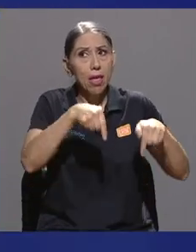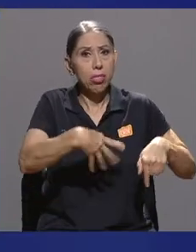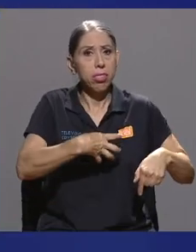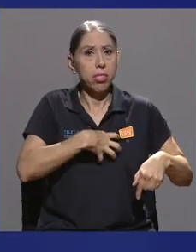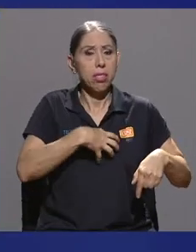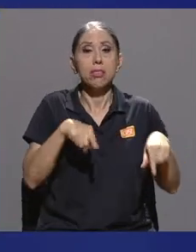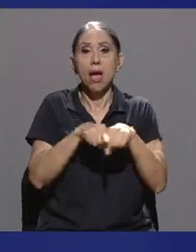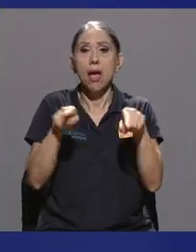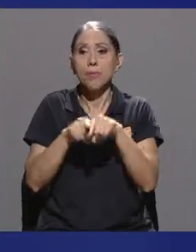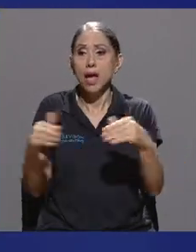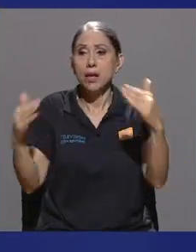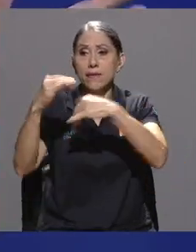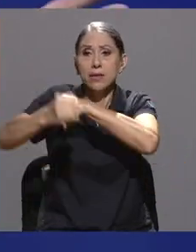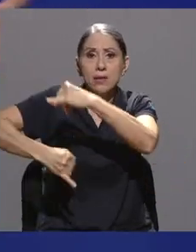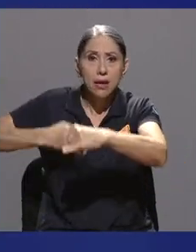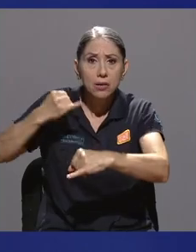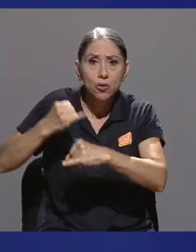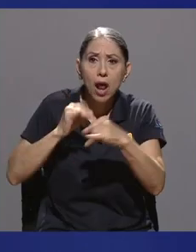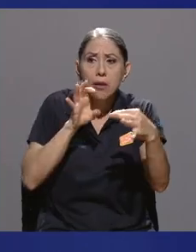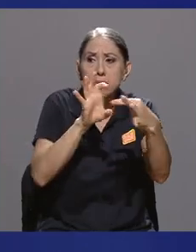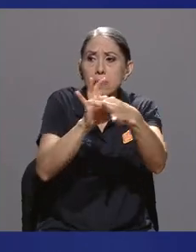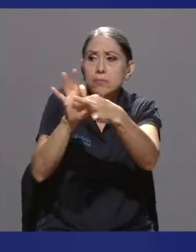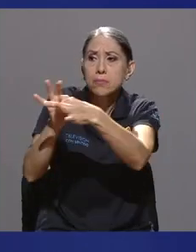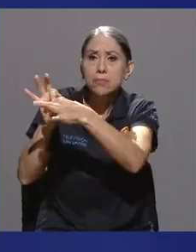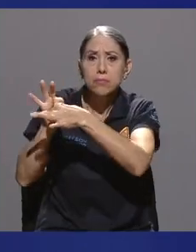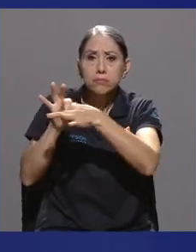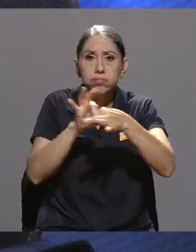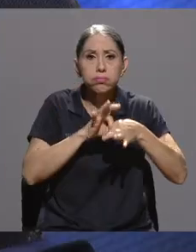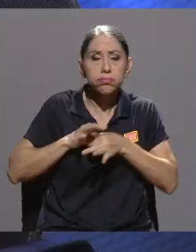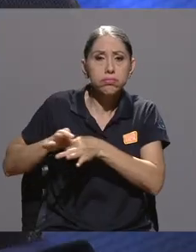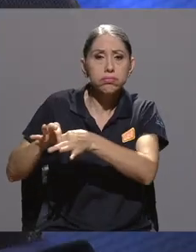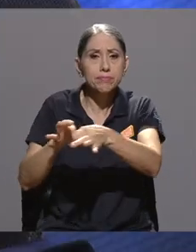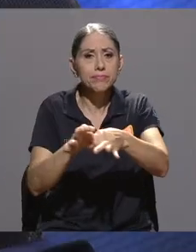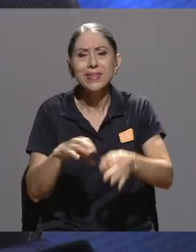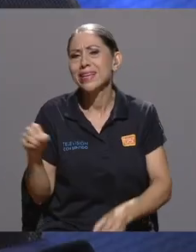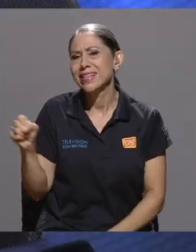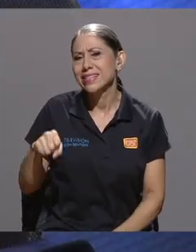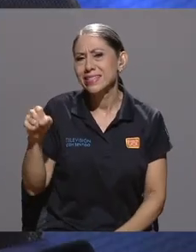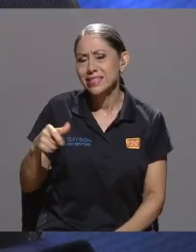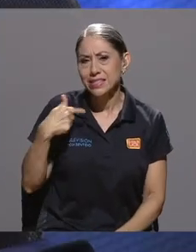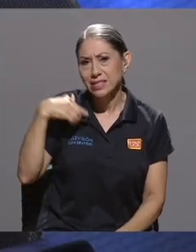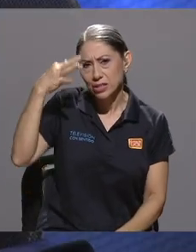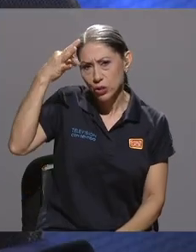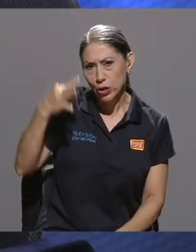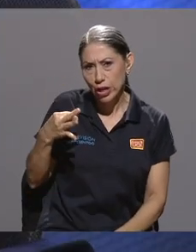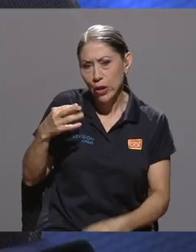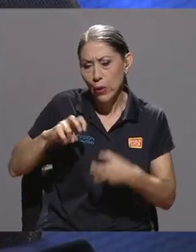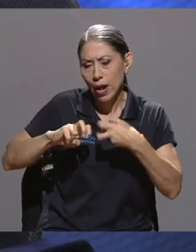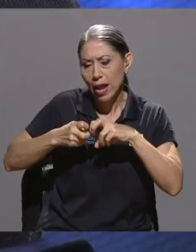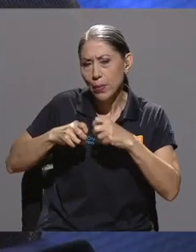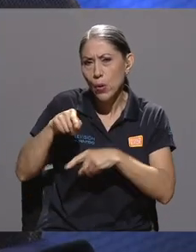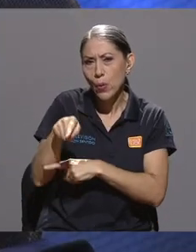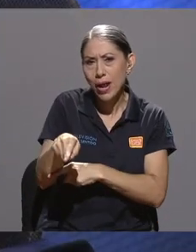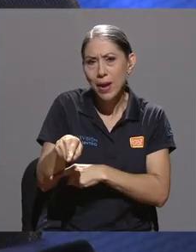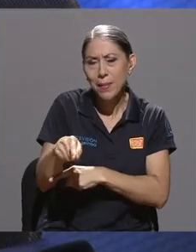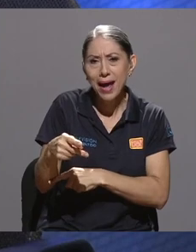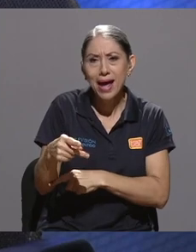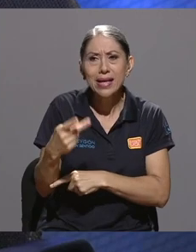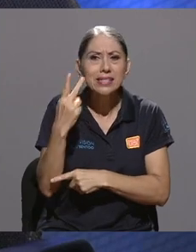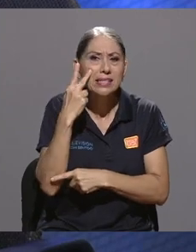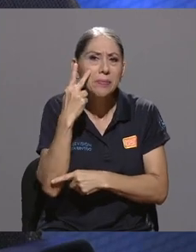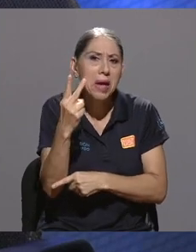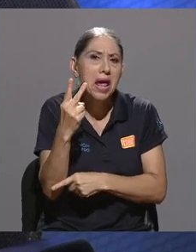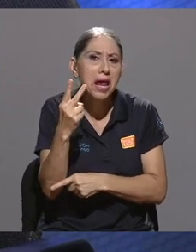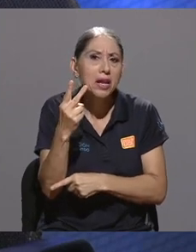hacen alianzas con otras organizaciones. Sí, yo creo que el problema es ver toda la cultura